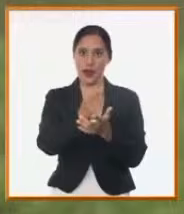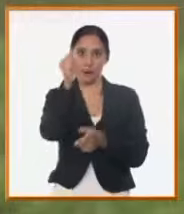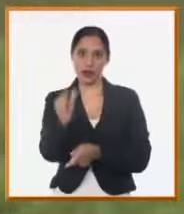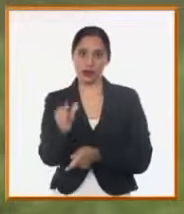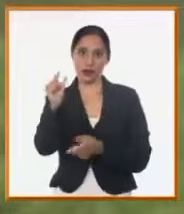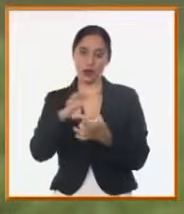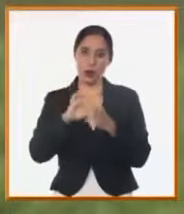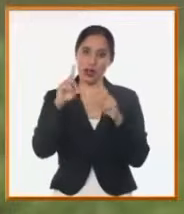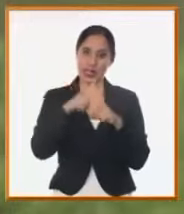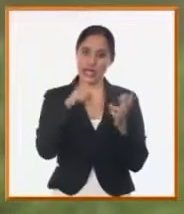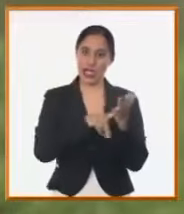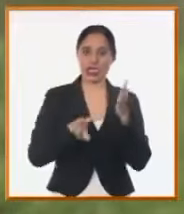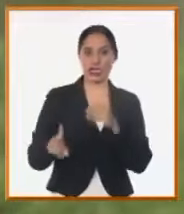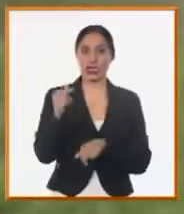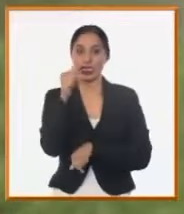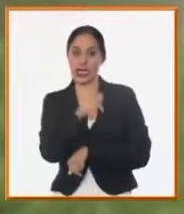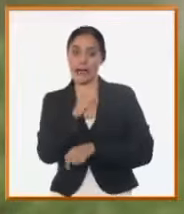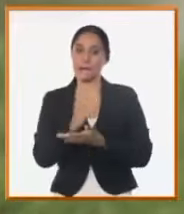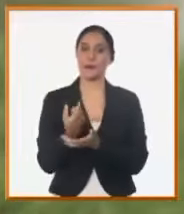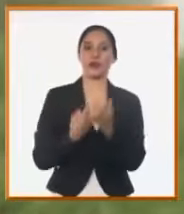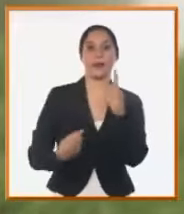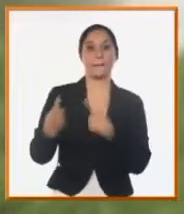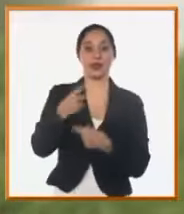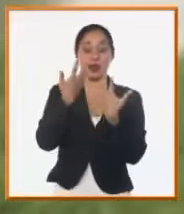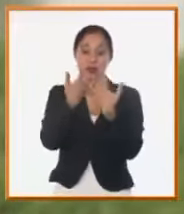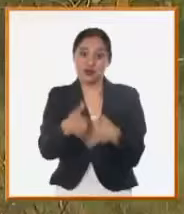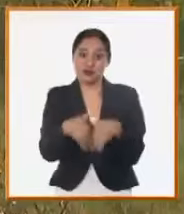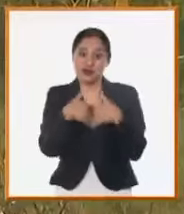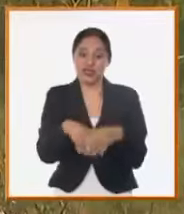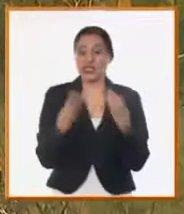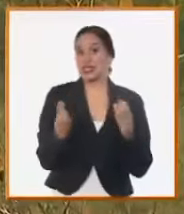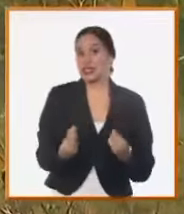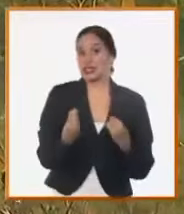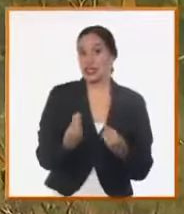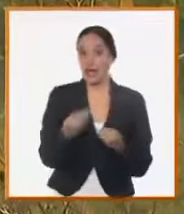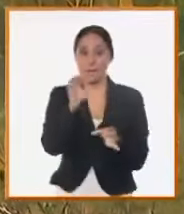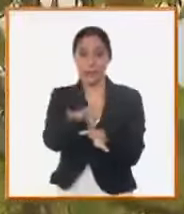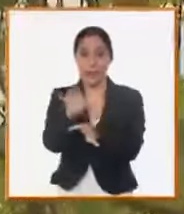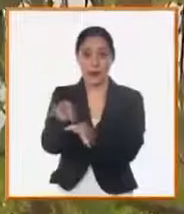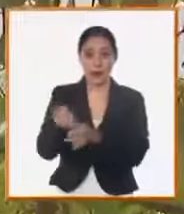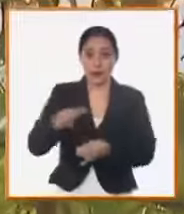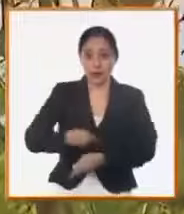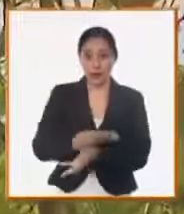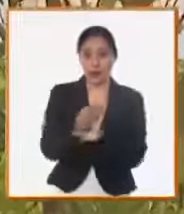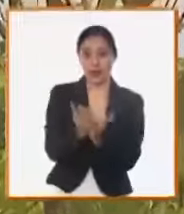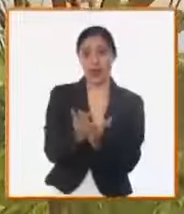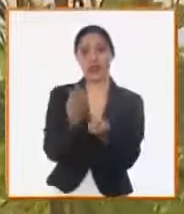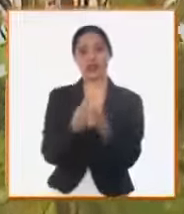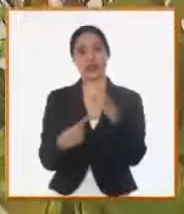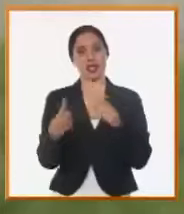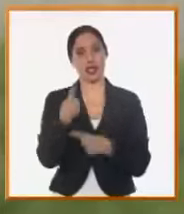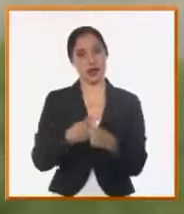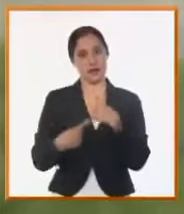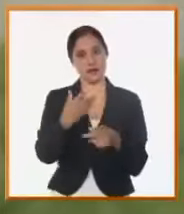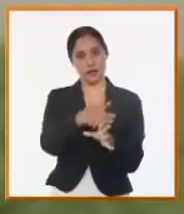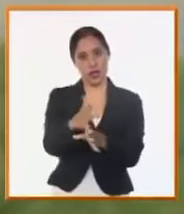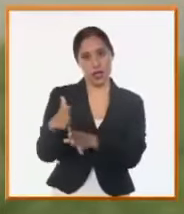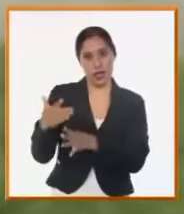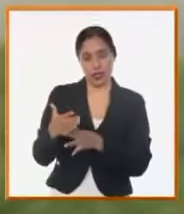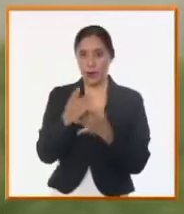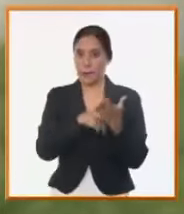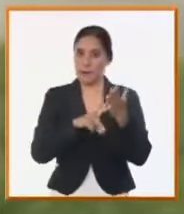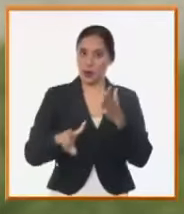va a establecer una finca donde se va a producir semillas para poder llevarla a toda la parte de la provincia, todos los productores para poder